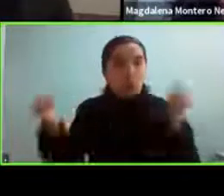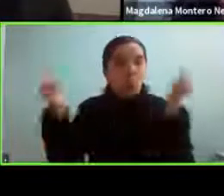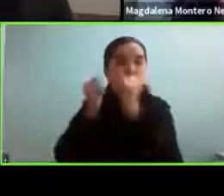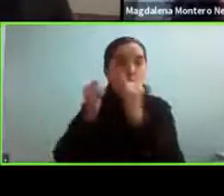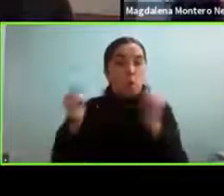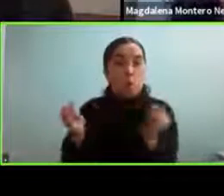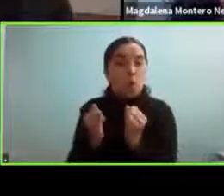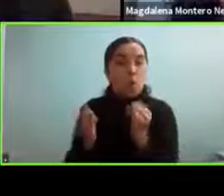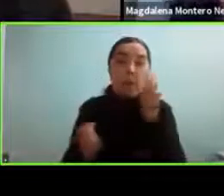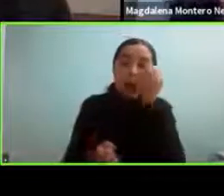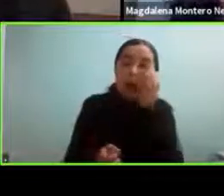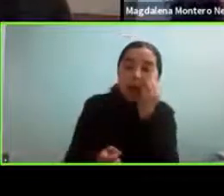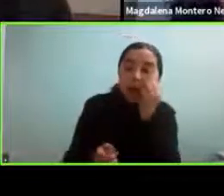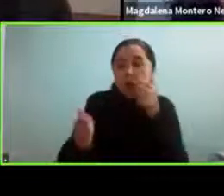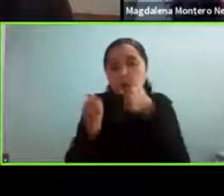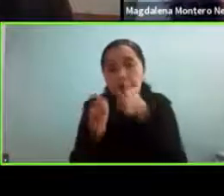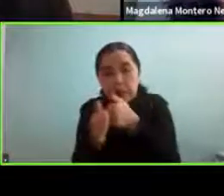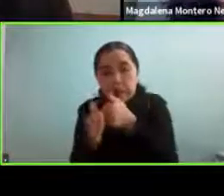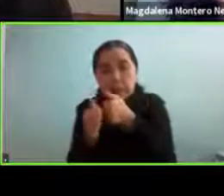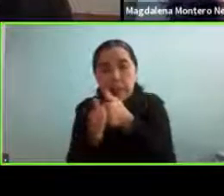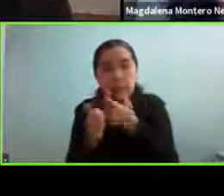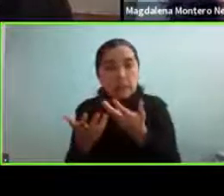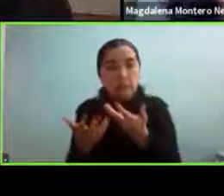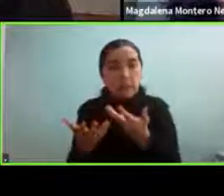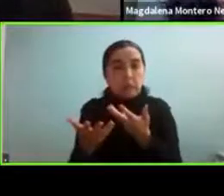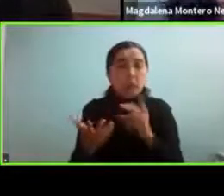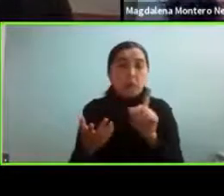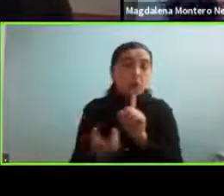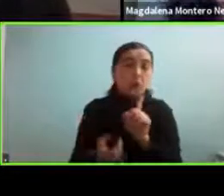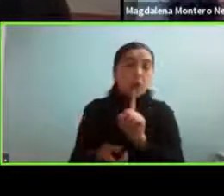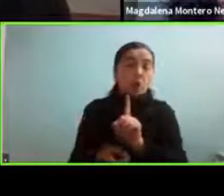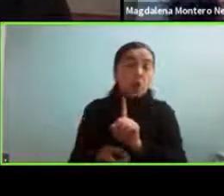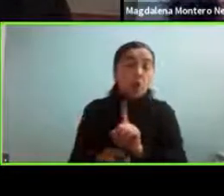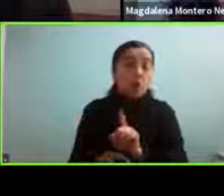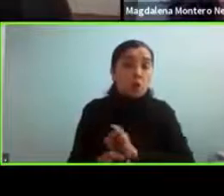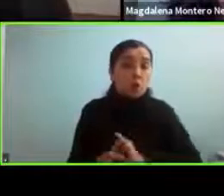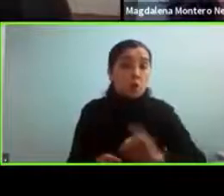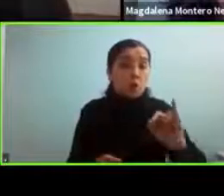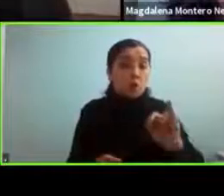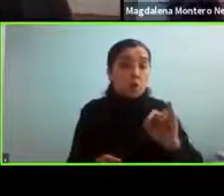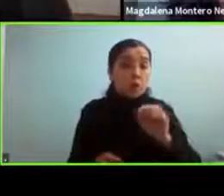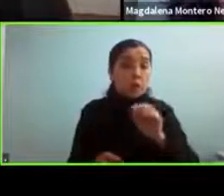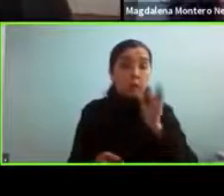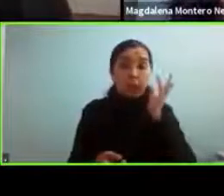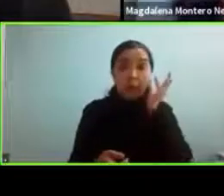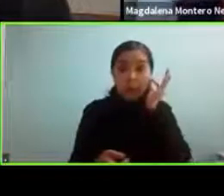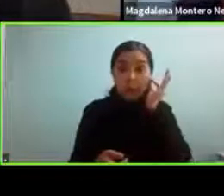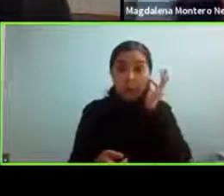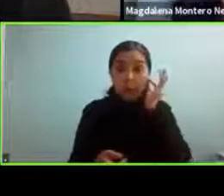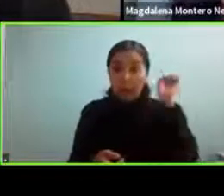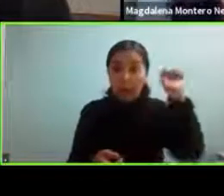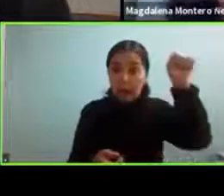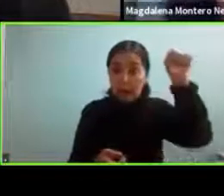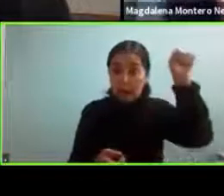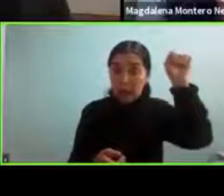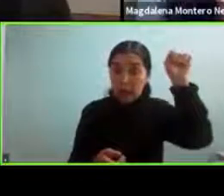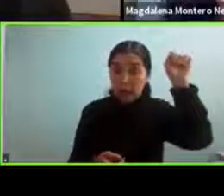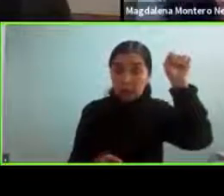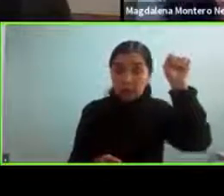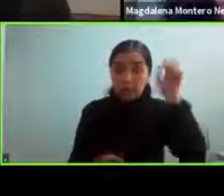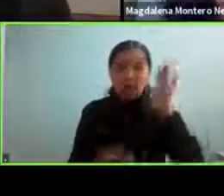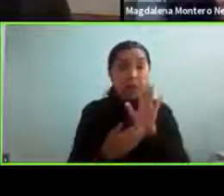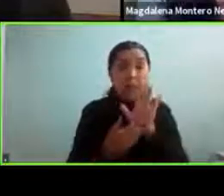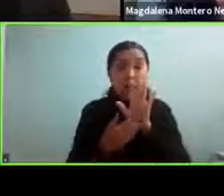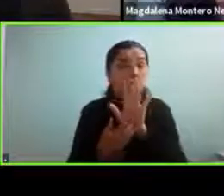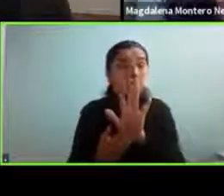cariñosa cercana y en realidad no siempre las mujeres en el espectro autista van a manifestar ese tipo de